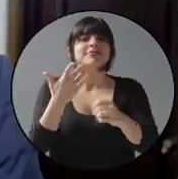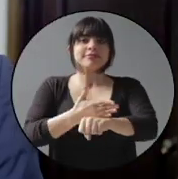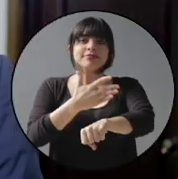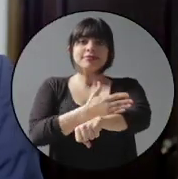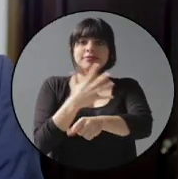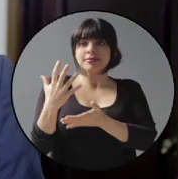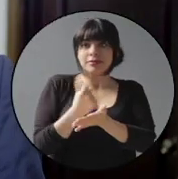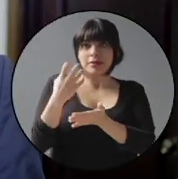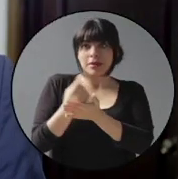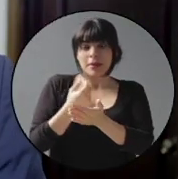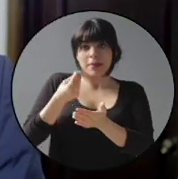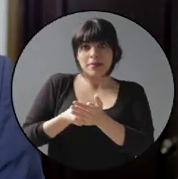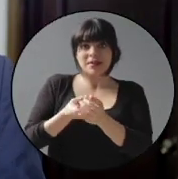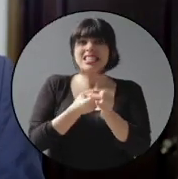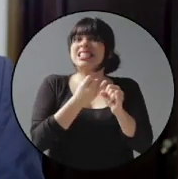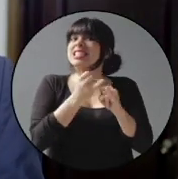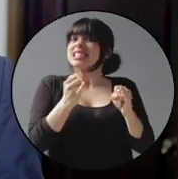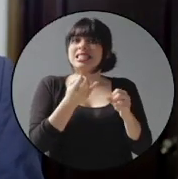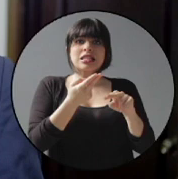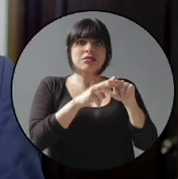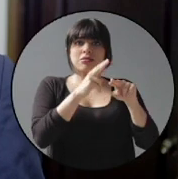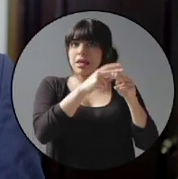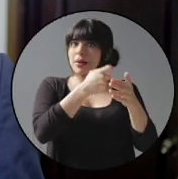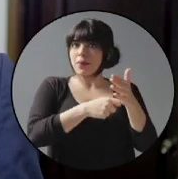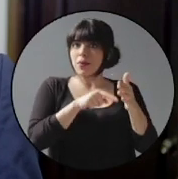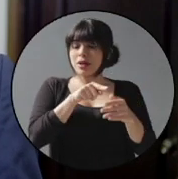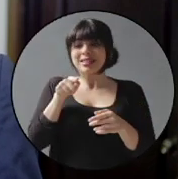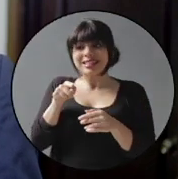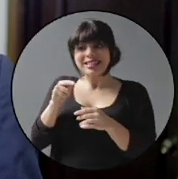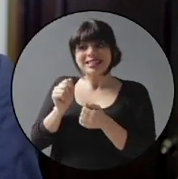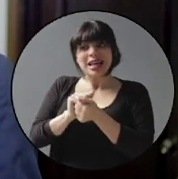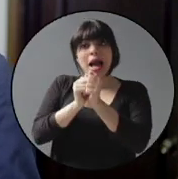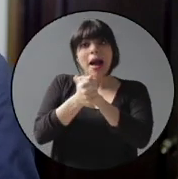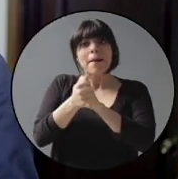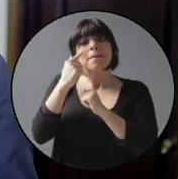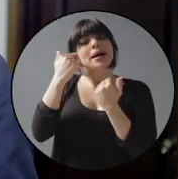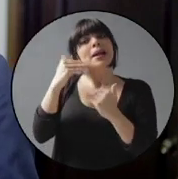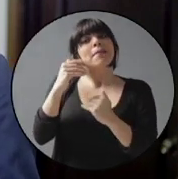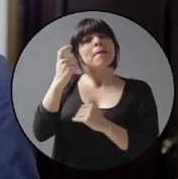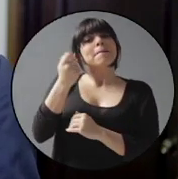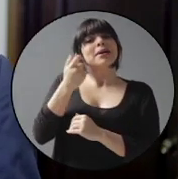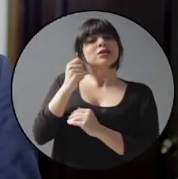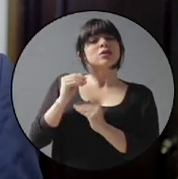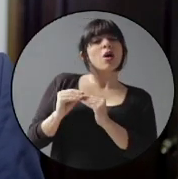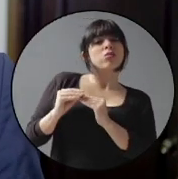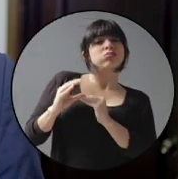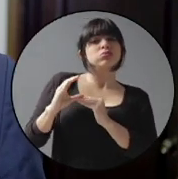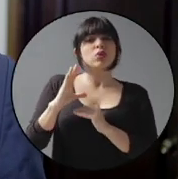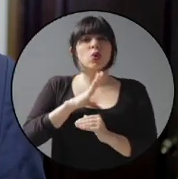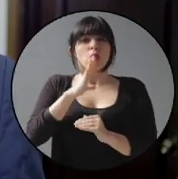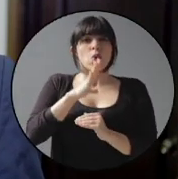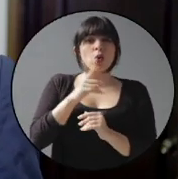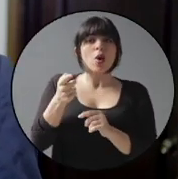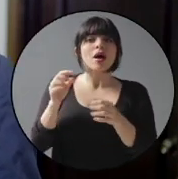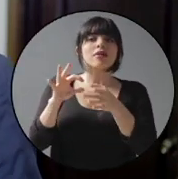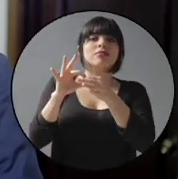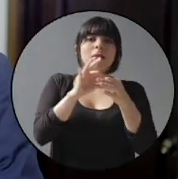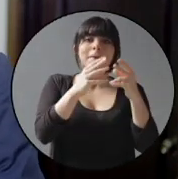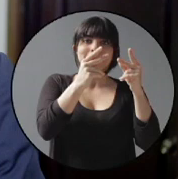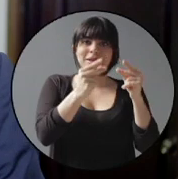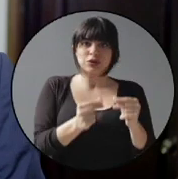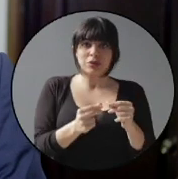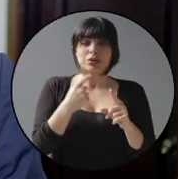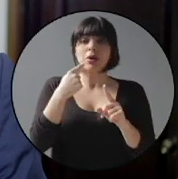mejoran la recaudación de tributos sin crear impuestos, una reforma que pone límite a las pensiones de lujo con cargo al presupuesto,